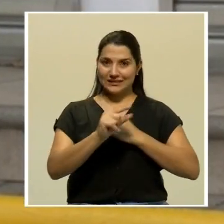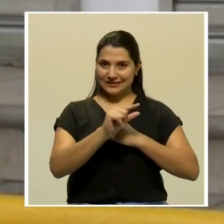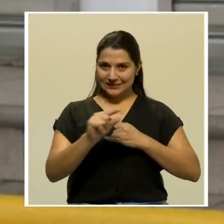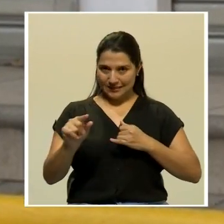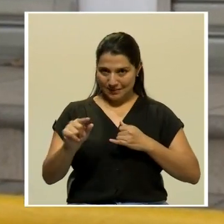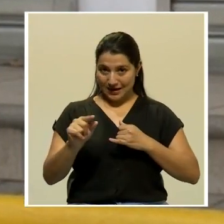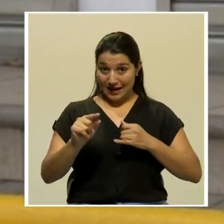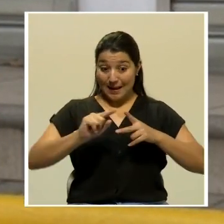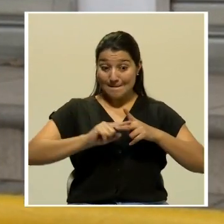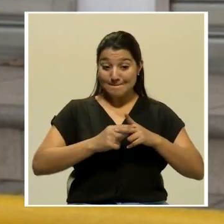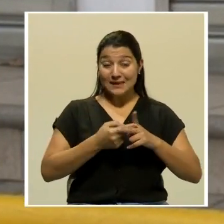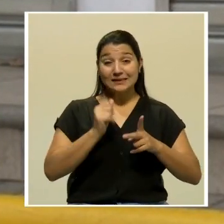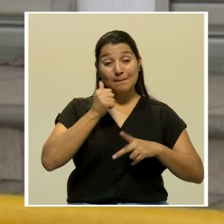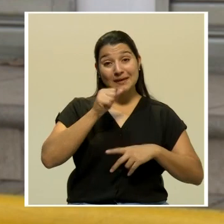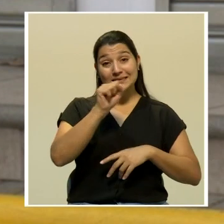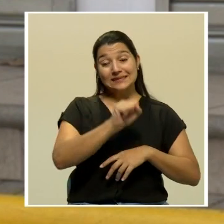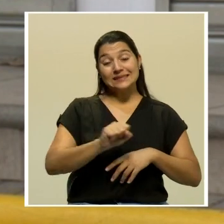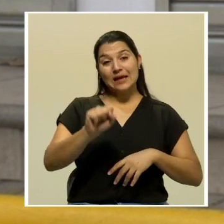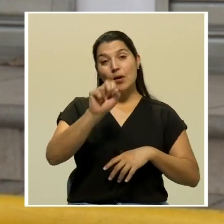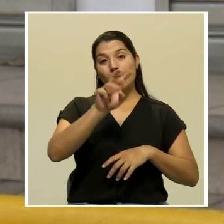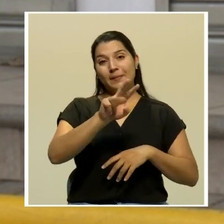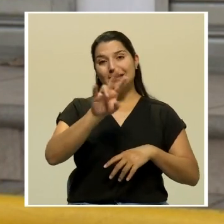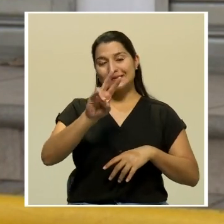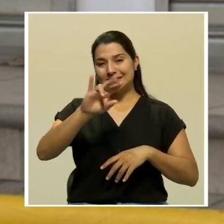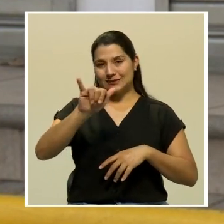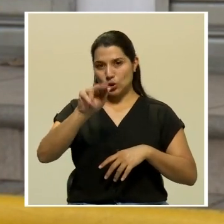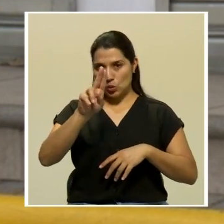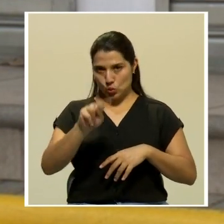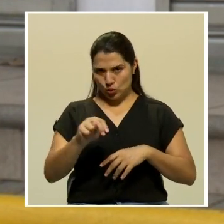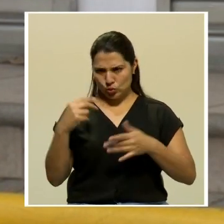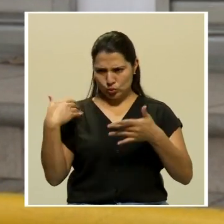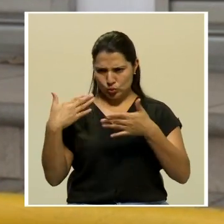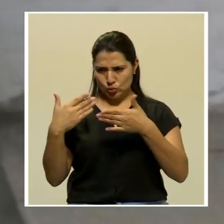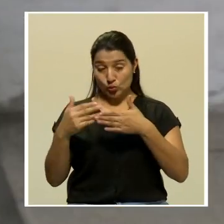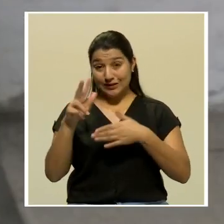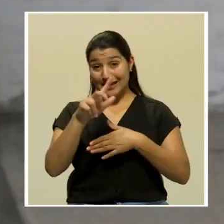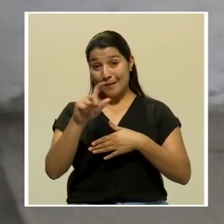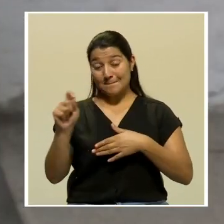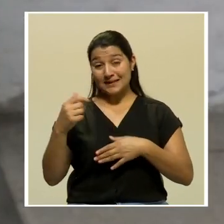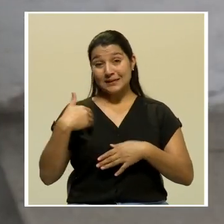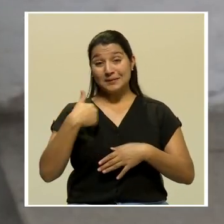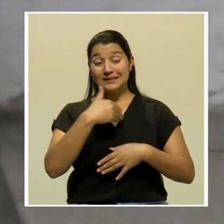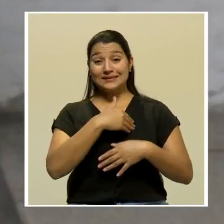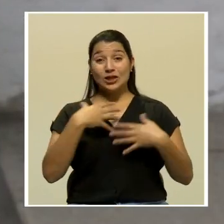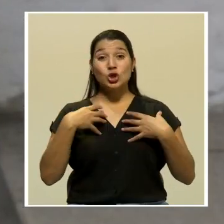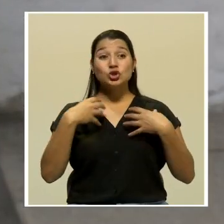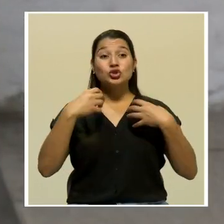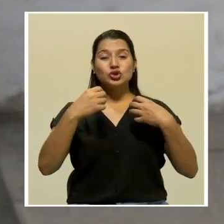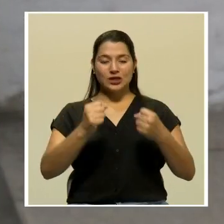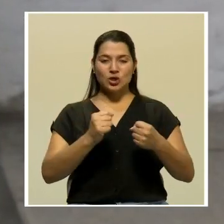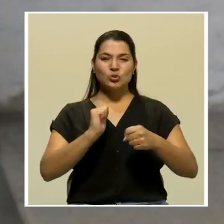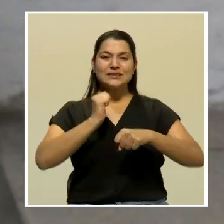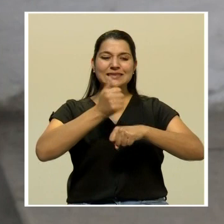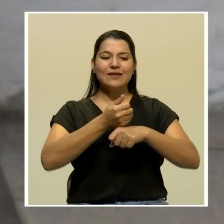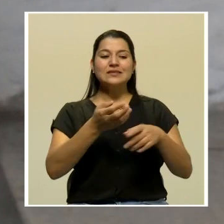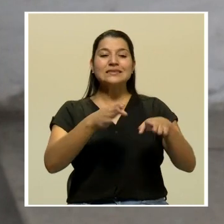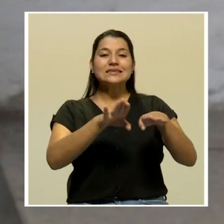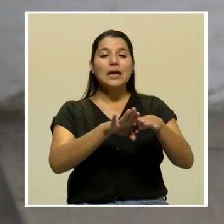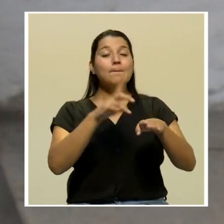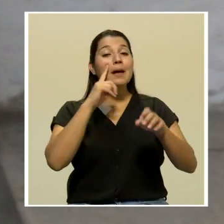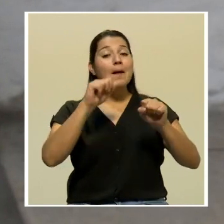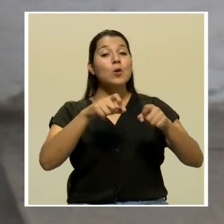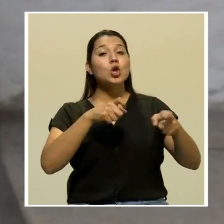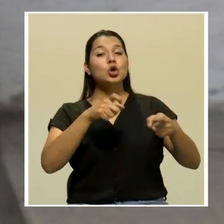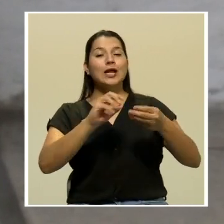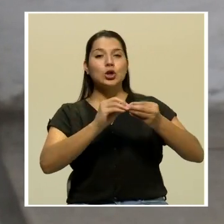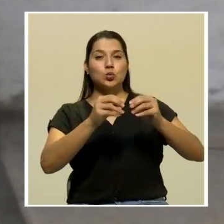partir de este sábado 27 de junio, luego de tres meses de que el Ministerio de Salud estableciera esta medida para contener el avance de la pandemia.